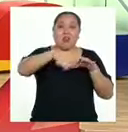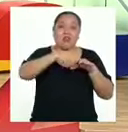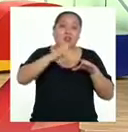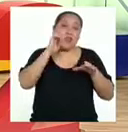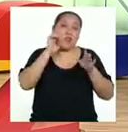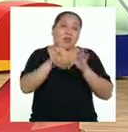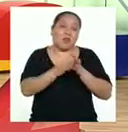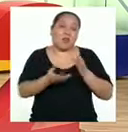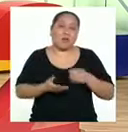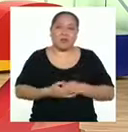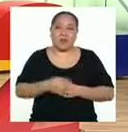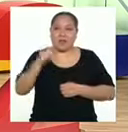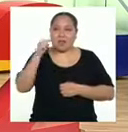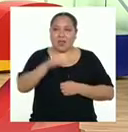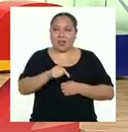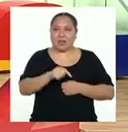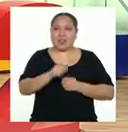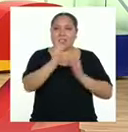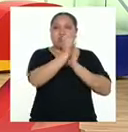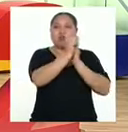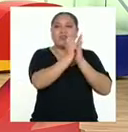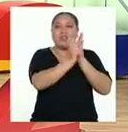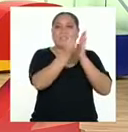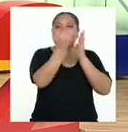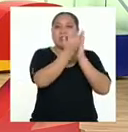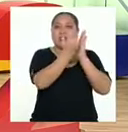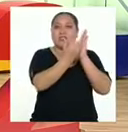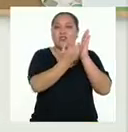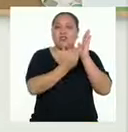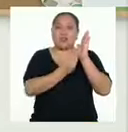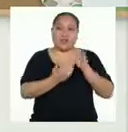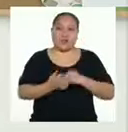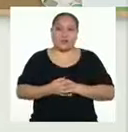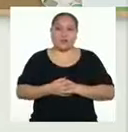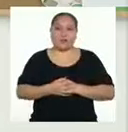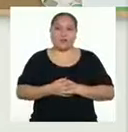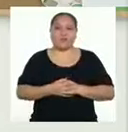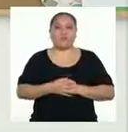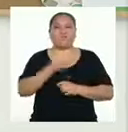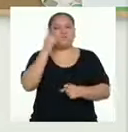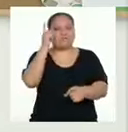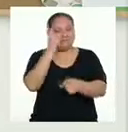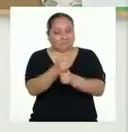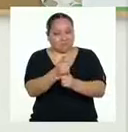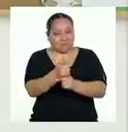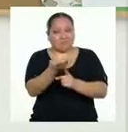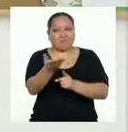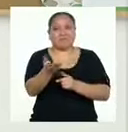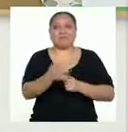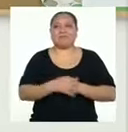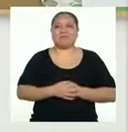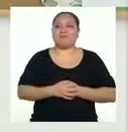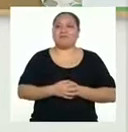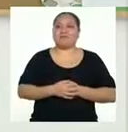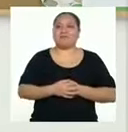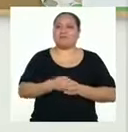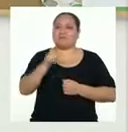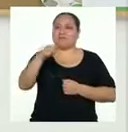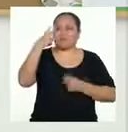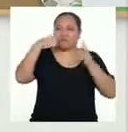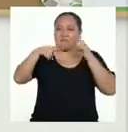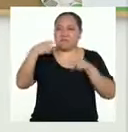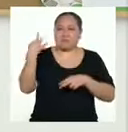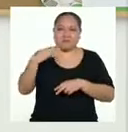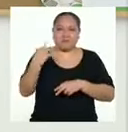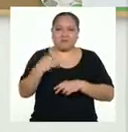por ejemplo. Ese es otro texto de carácter instructivo. Efectivamente. Y lo ves todo